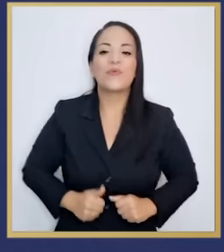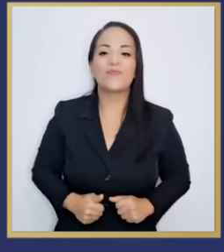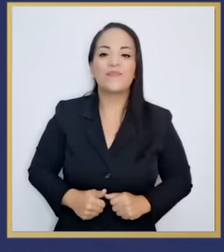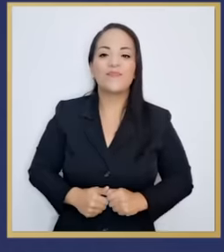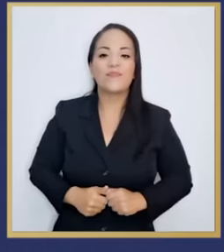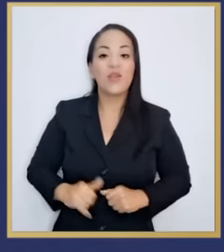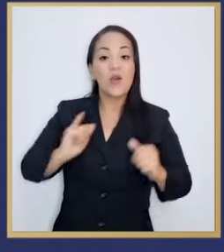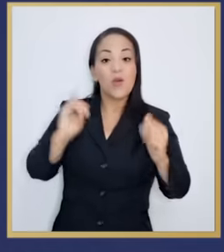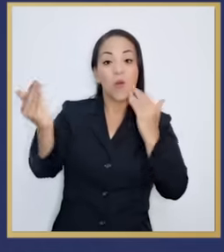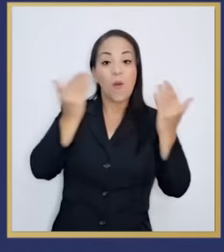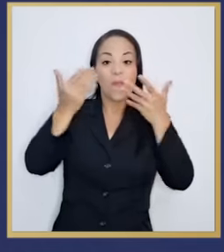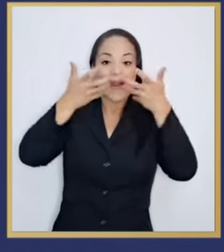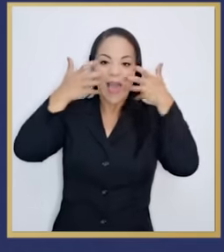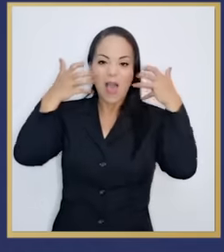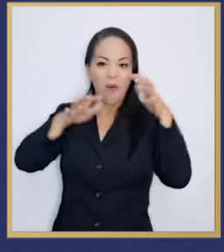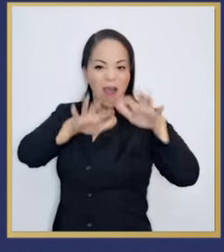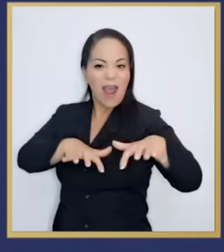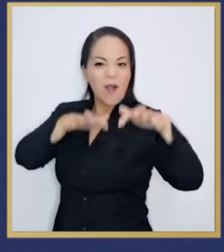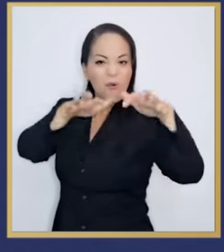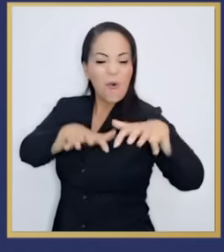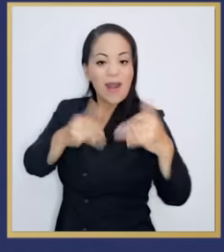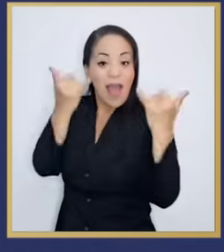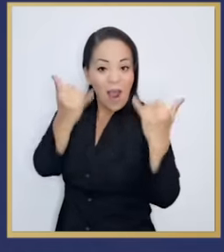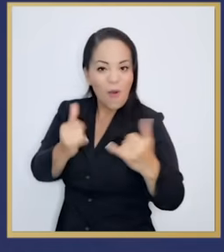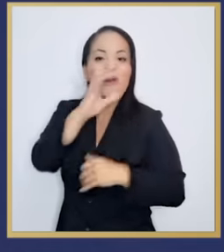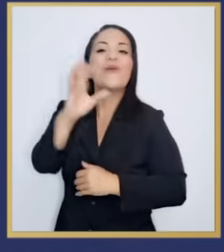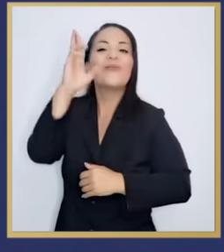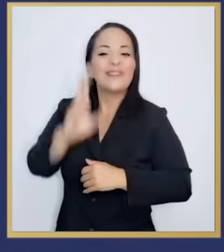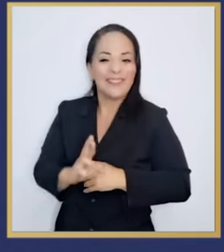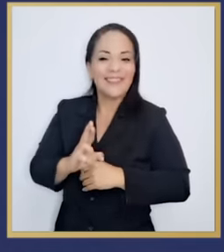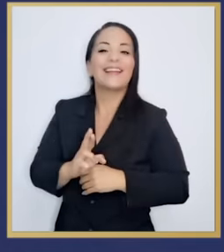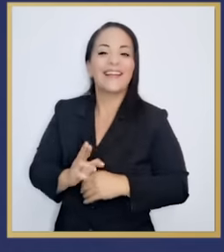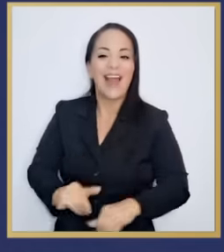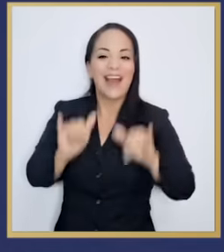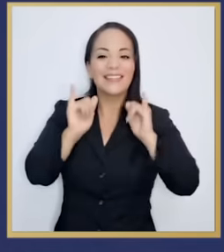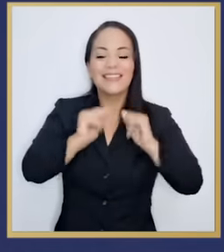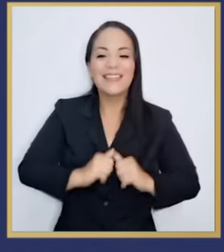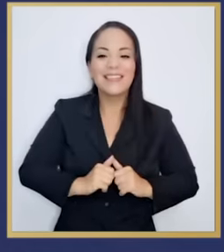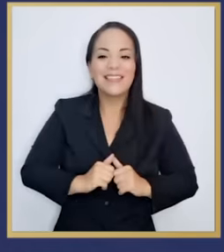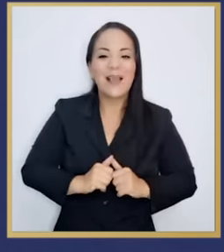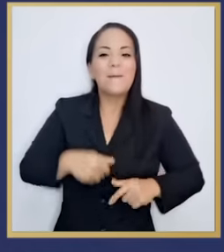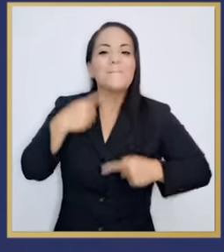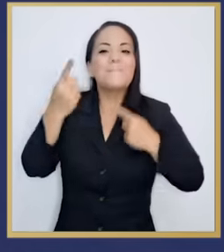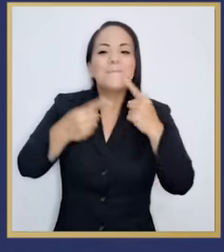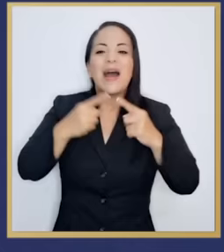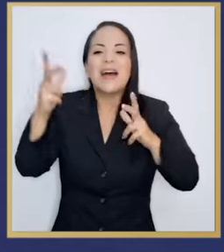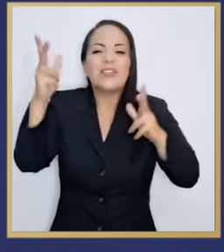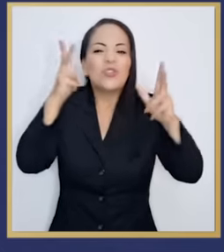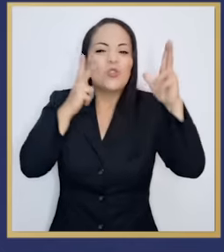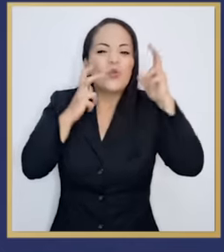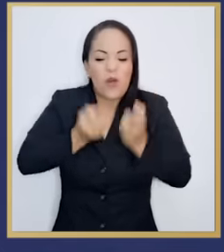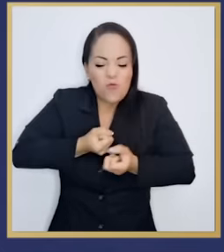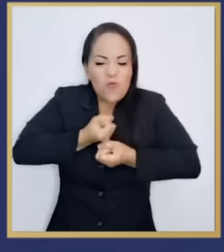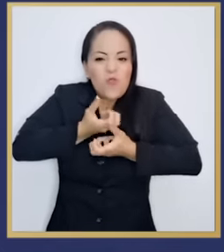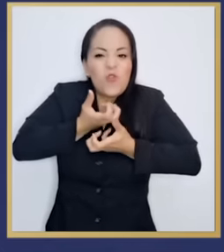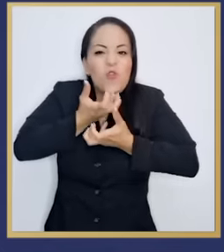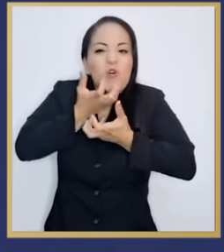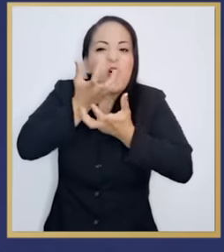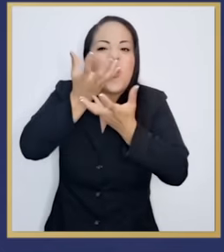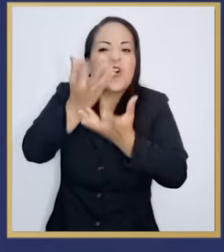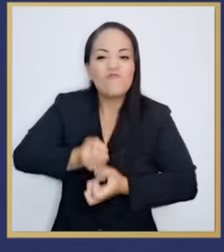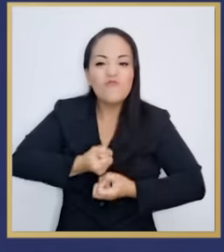jaguar que es ahora, el jaguar Costa Rica, compatriotas, se escuchará rugir en